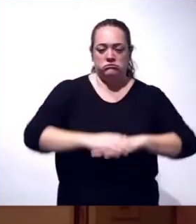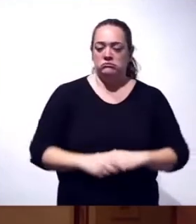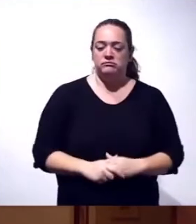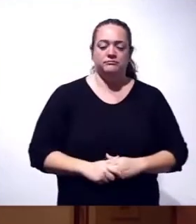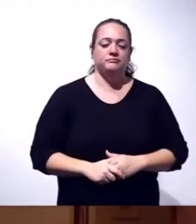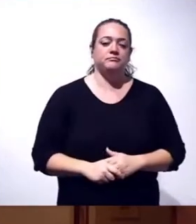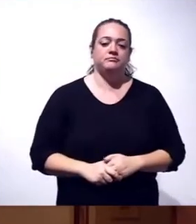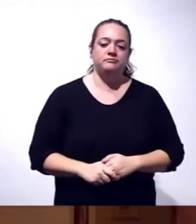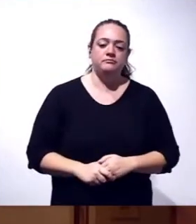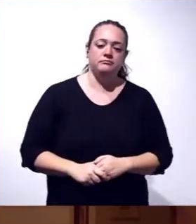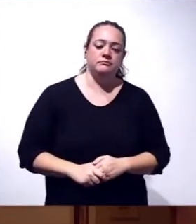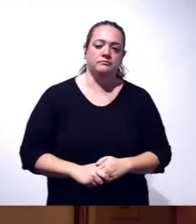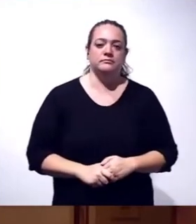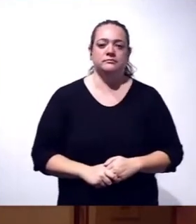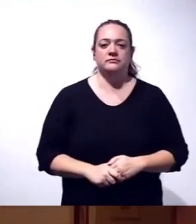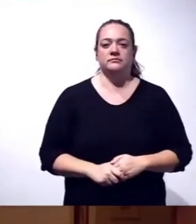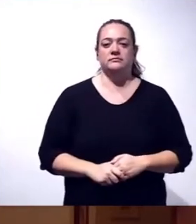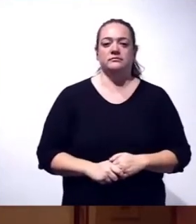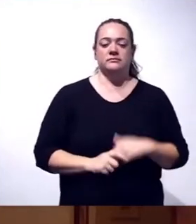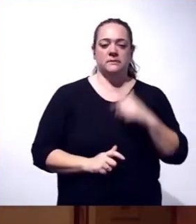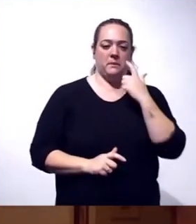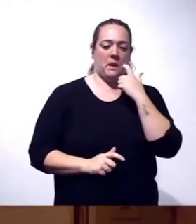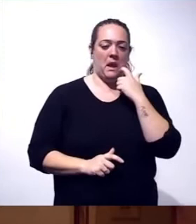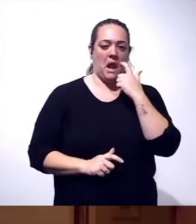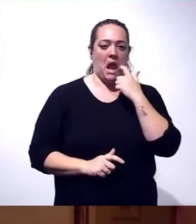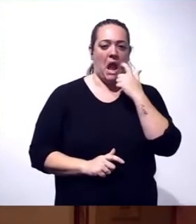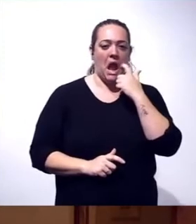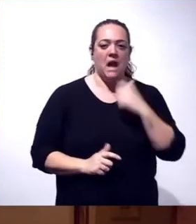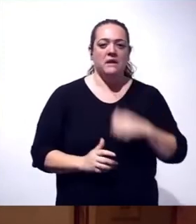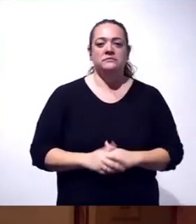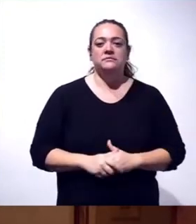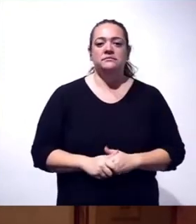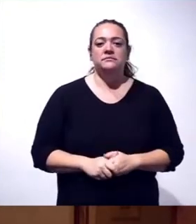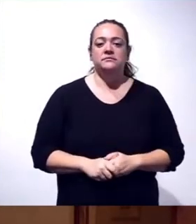Presidente, quería preguntarle si tiene alguna cifra de